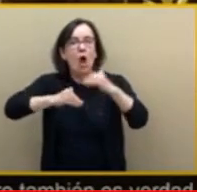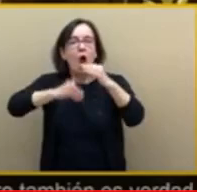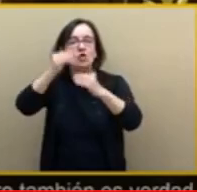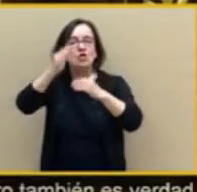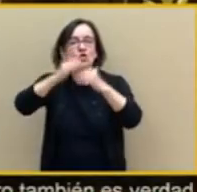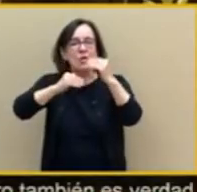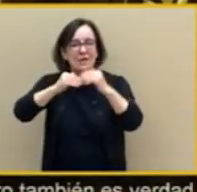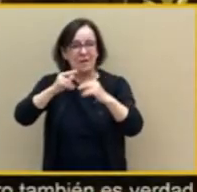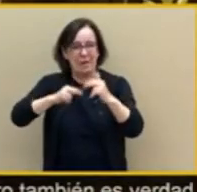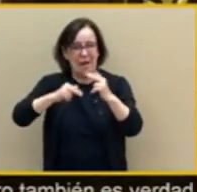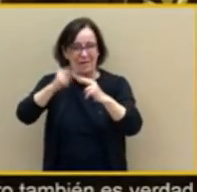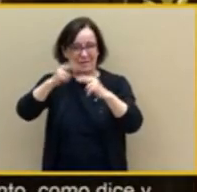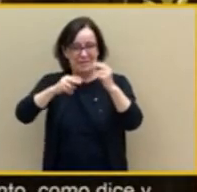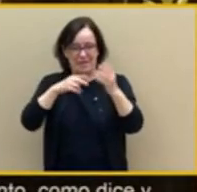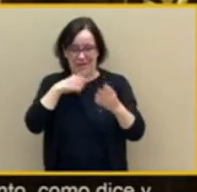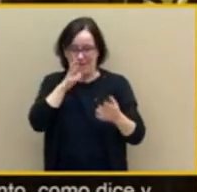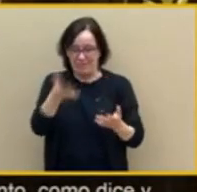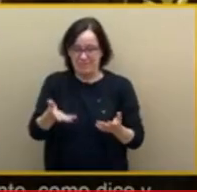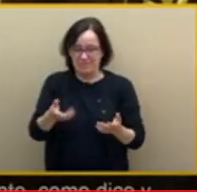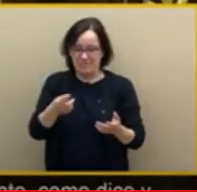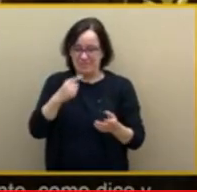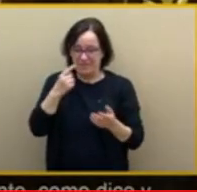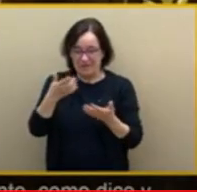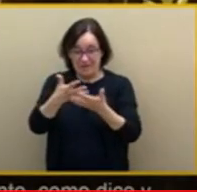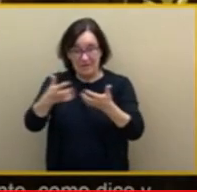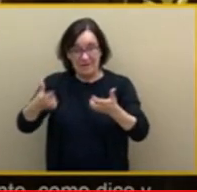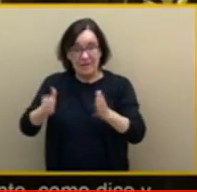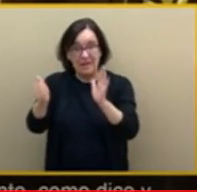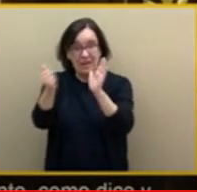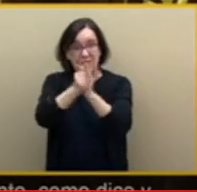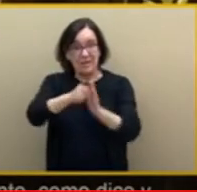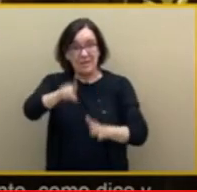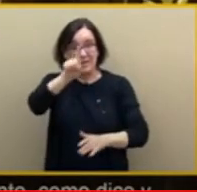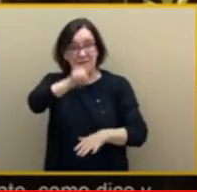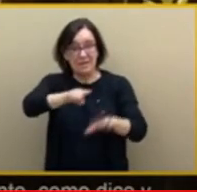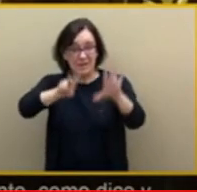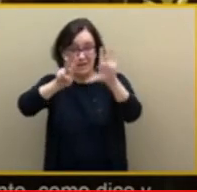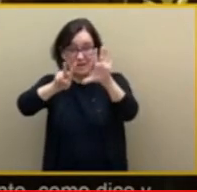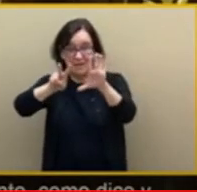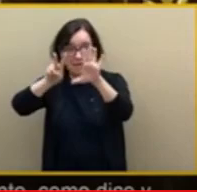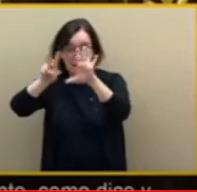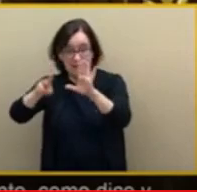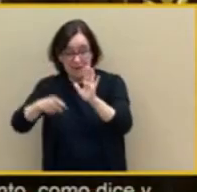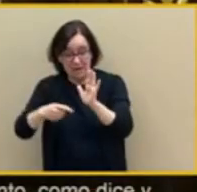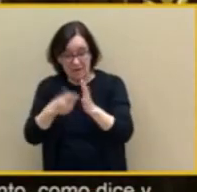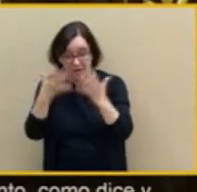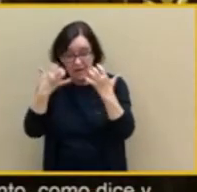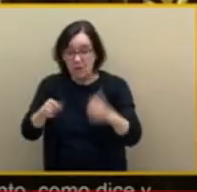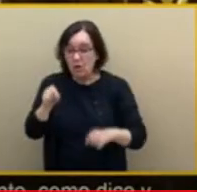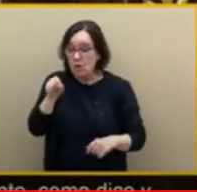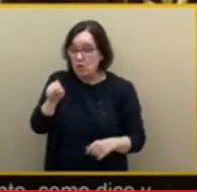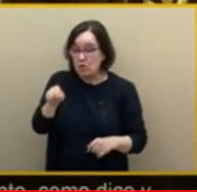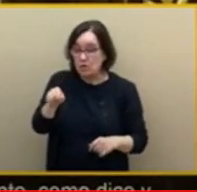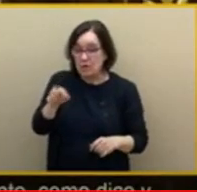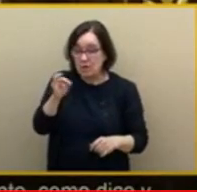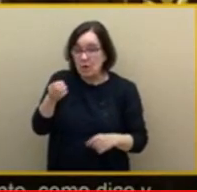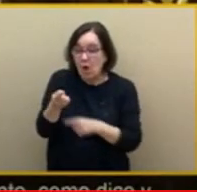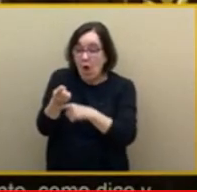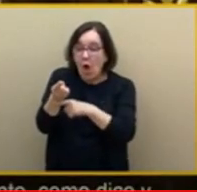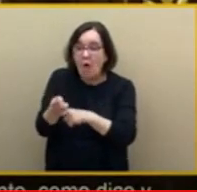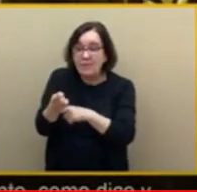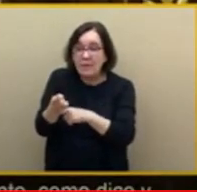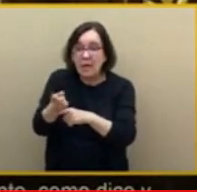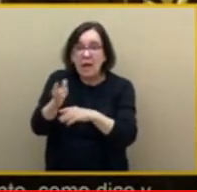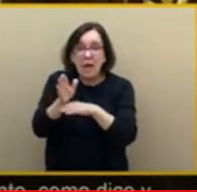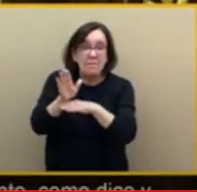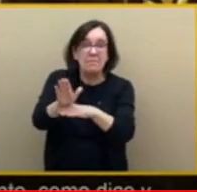artículo 177 de esta Cámara, usted estaba obligado a presentar un programa de gobierno y quizás... Lo